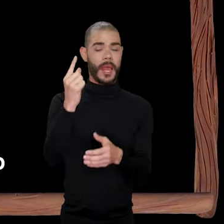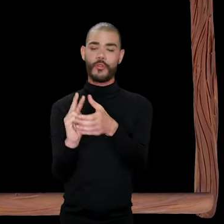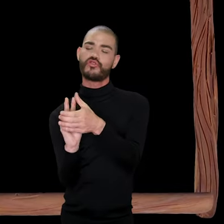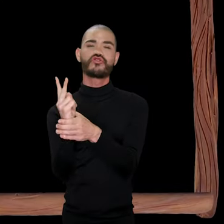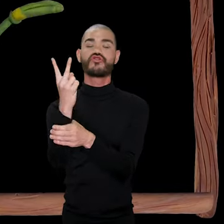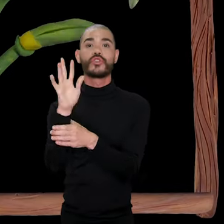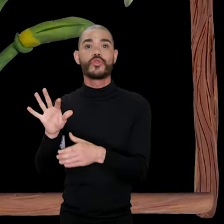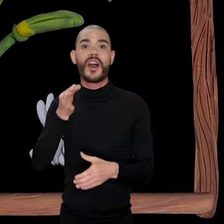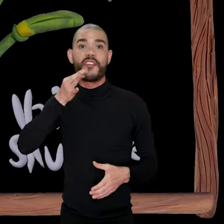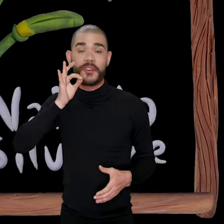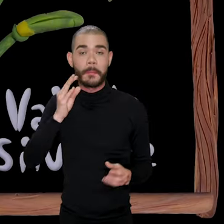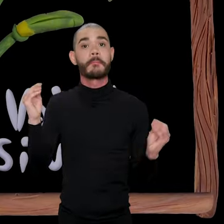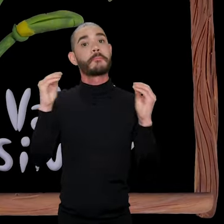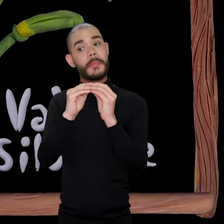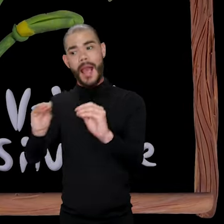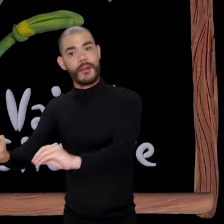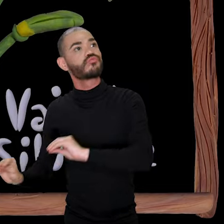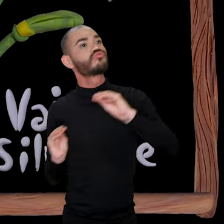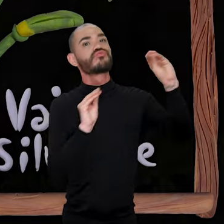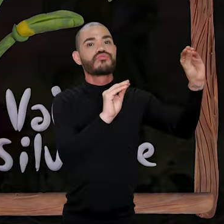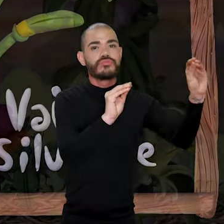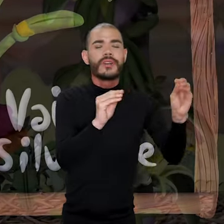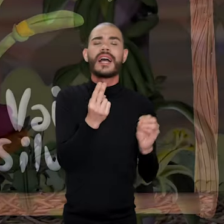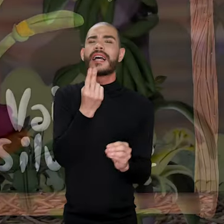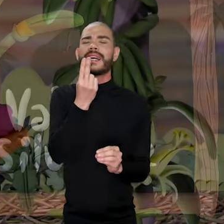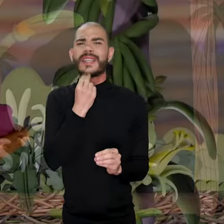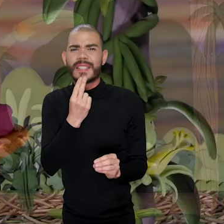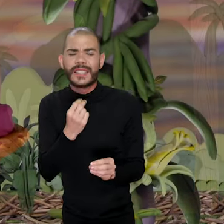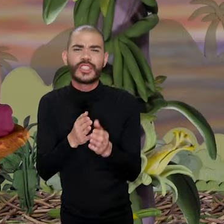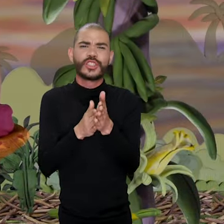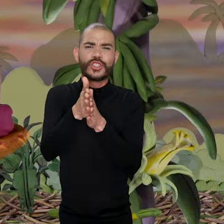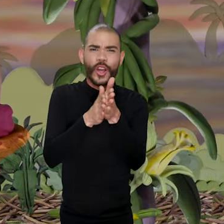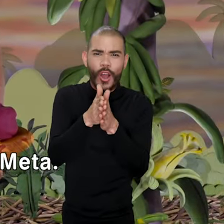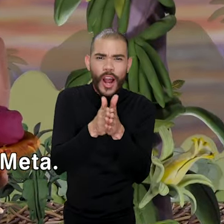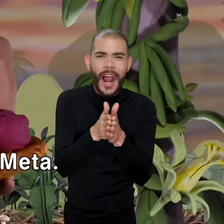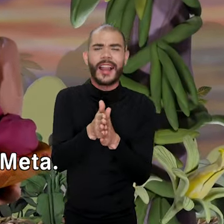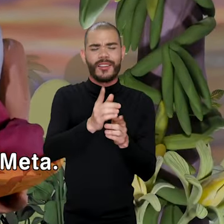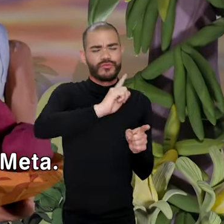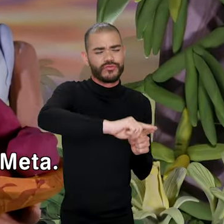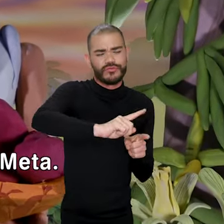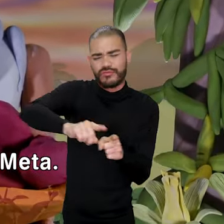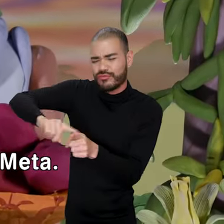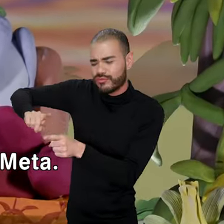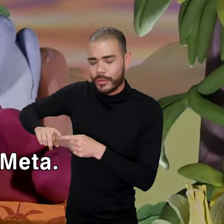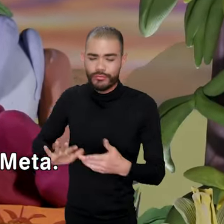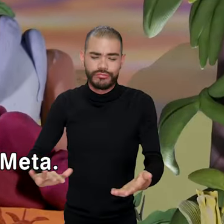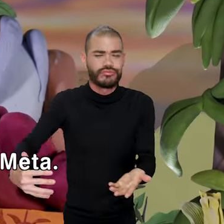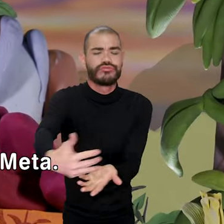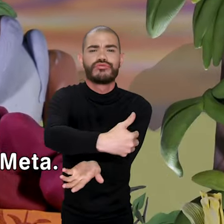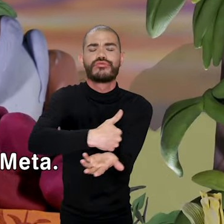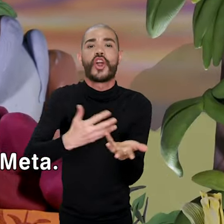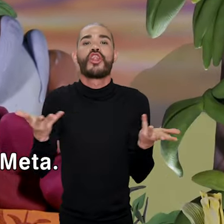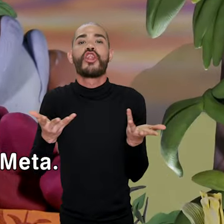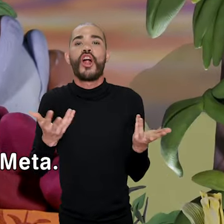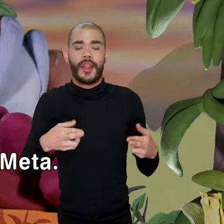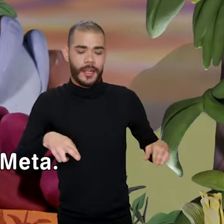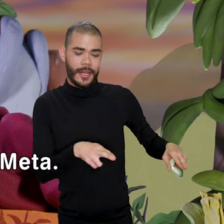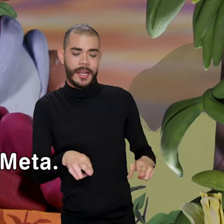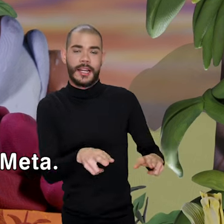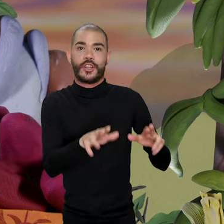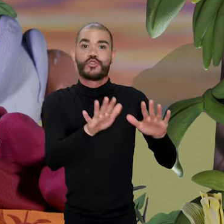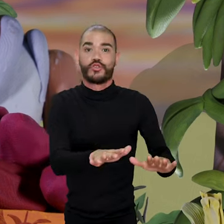río Orinoco cacao y vainilla silvestre que achaguas y chiricoas recolectaban en las riberas del río Meta.